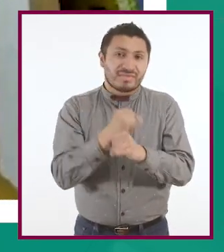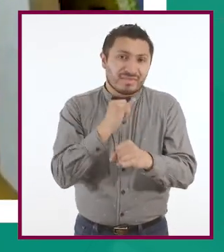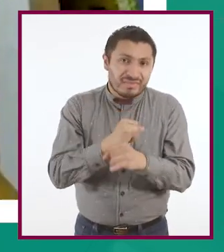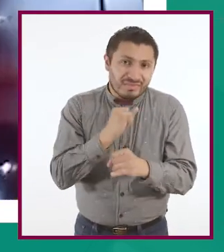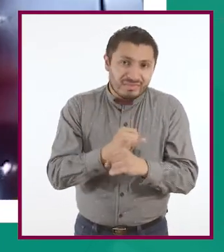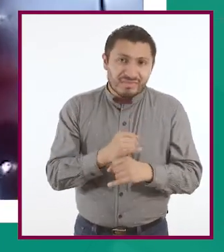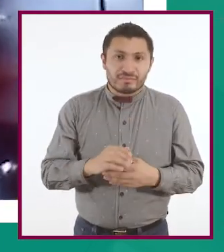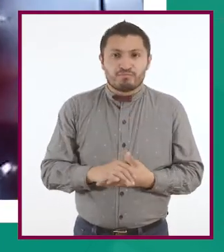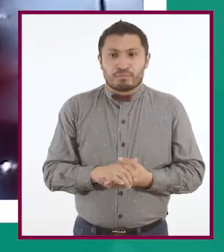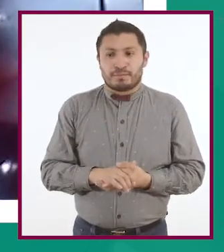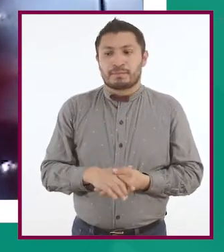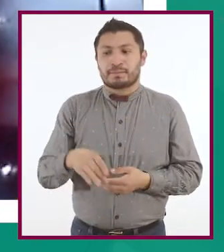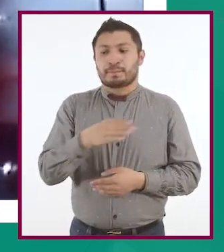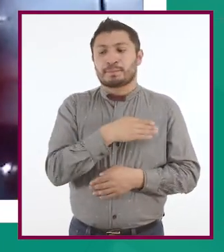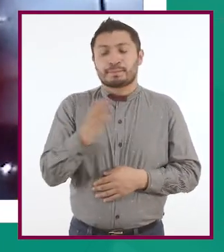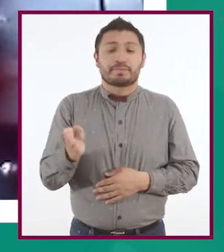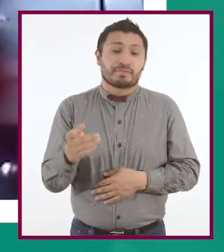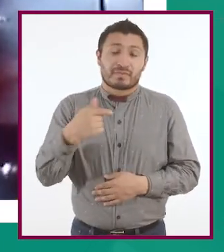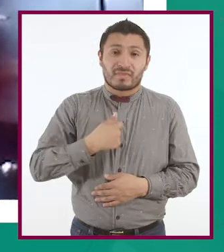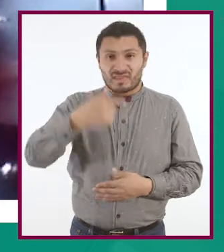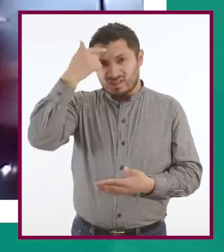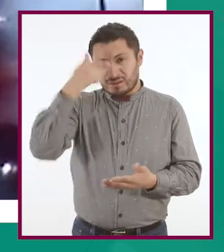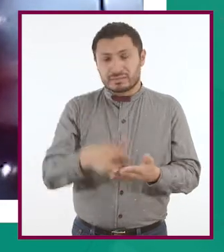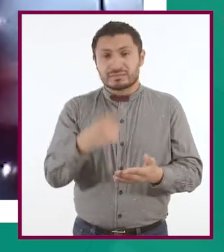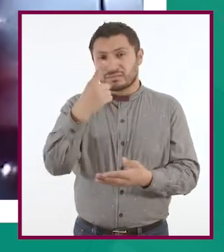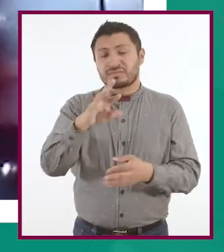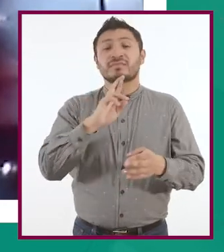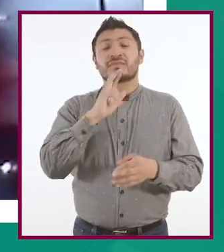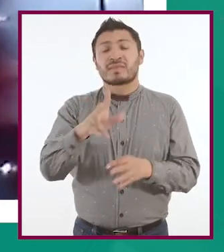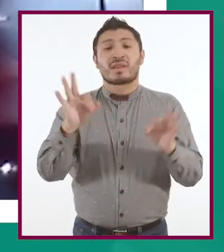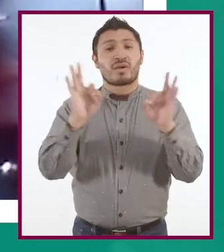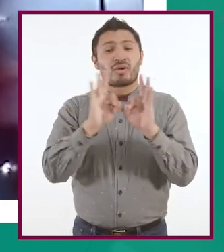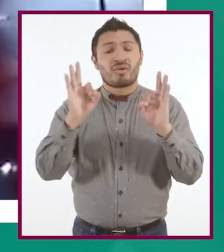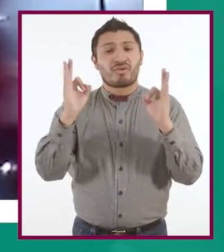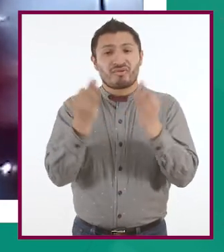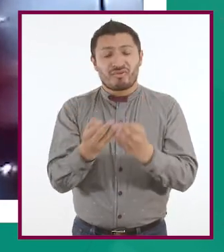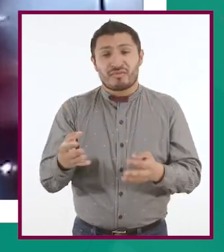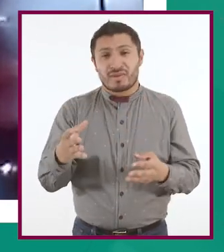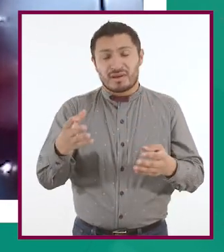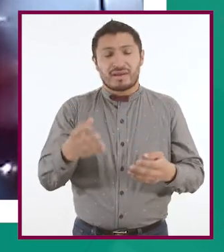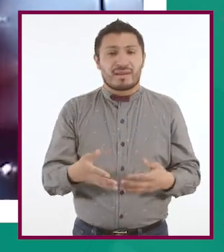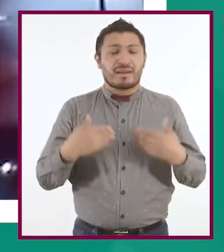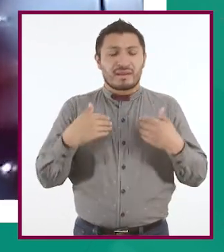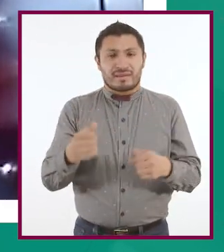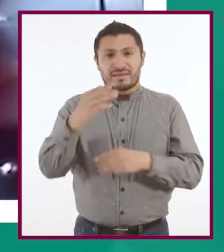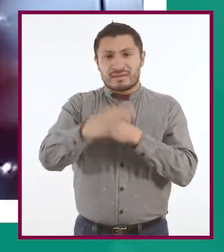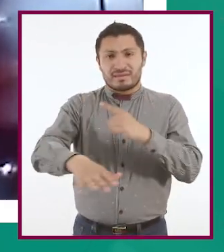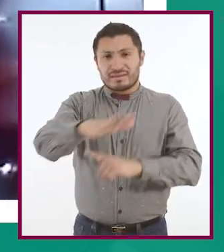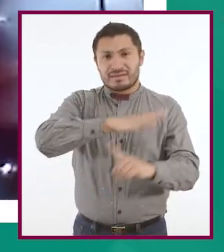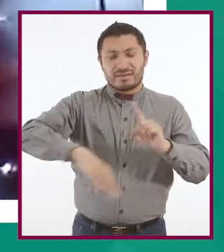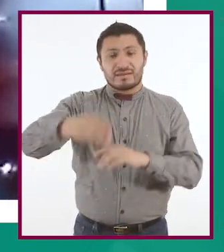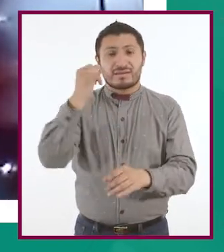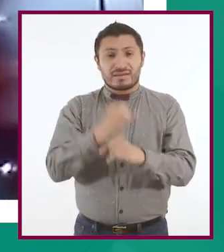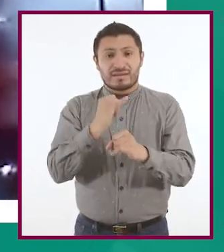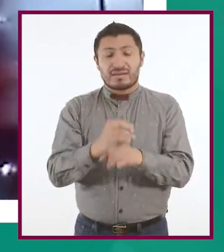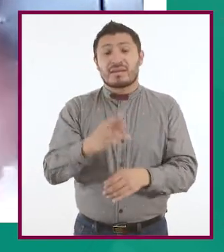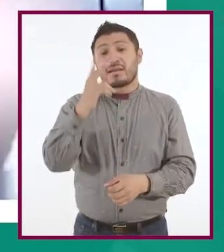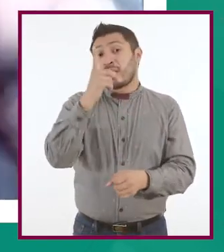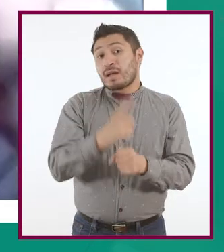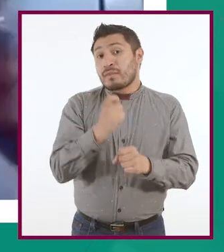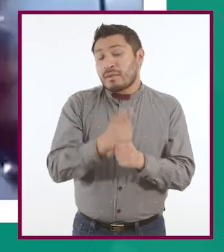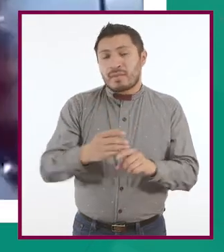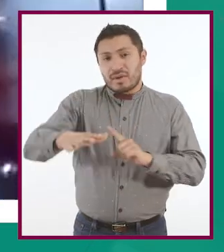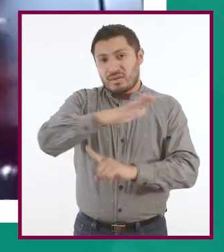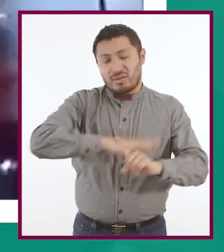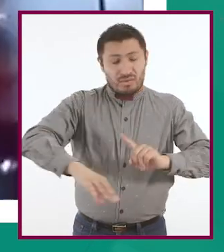cibernética. Y bueno, yo digo que una de las mejores cosas para abordar el mundo cibernético primero es abordar el mundo pues